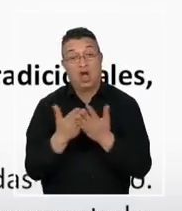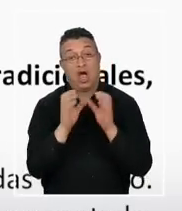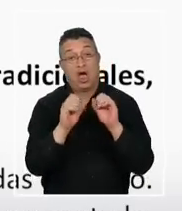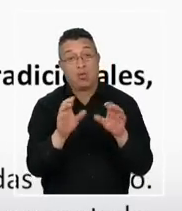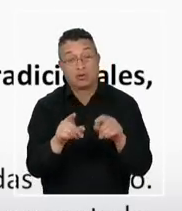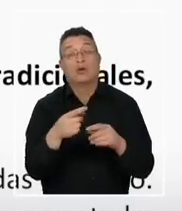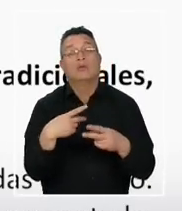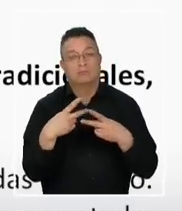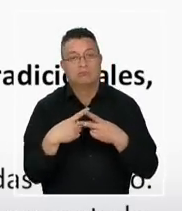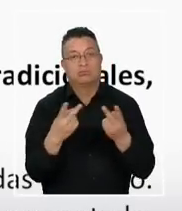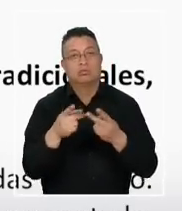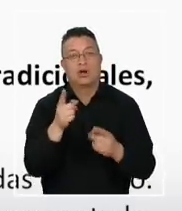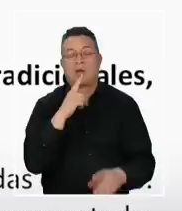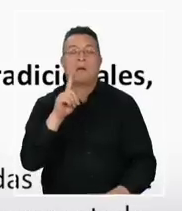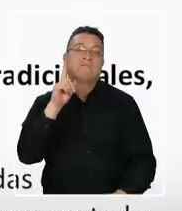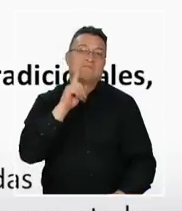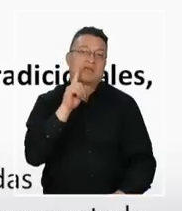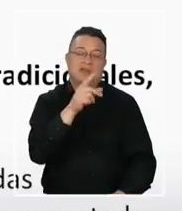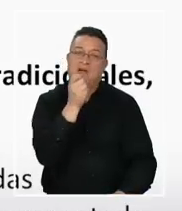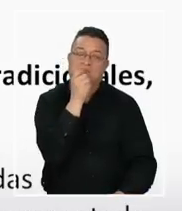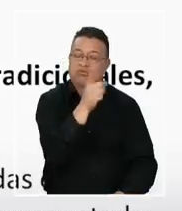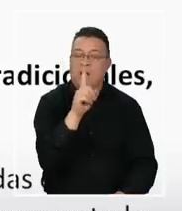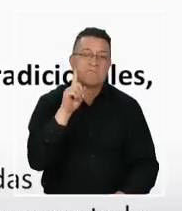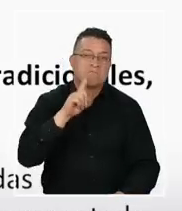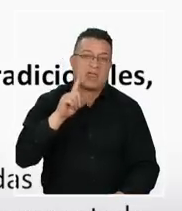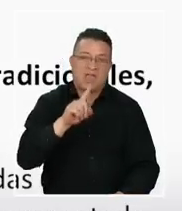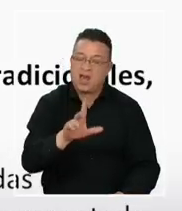este comunicado y desmintió las acusaciones.